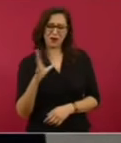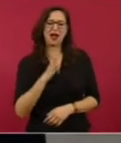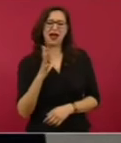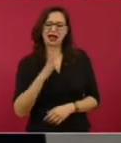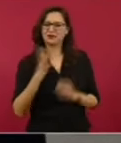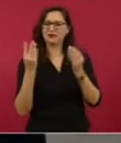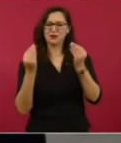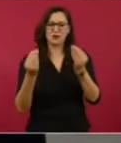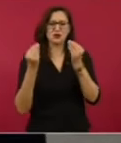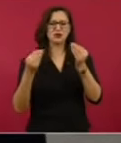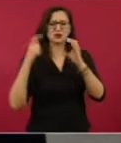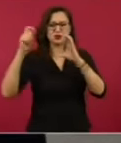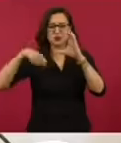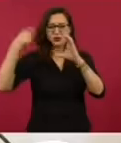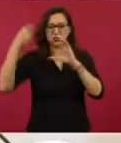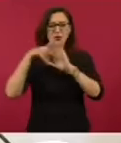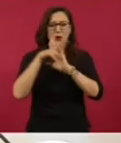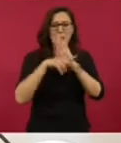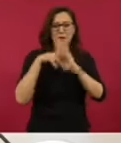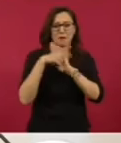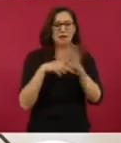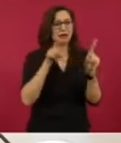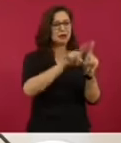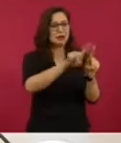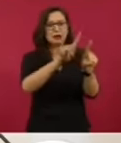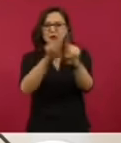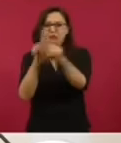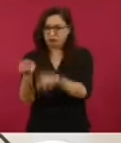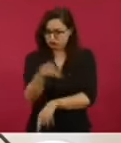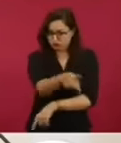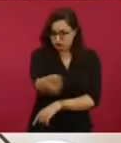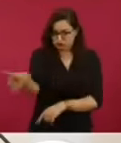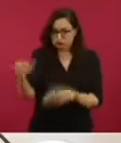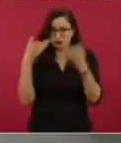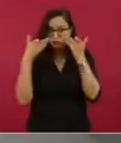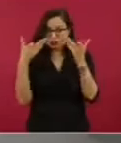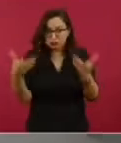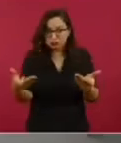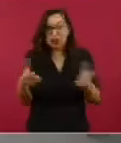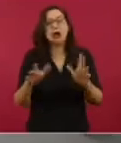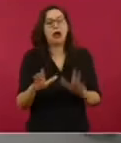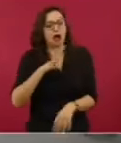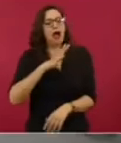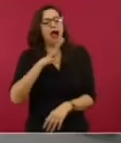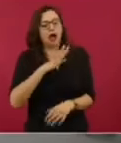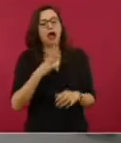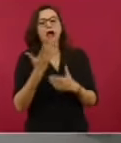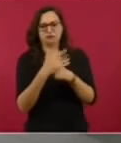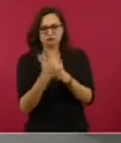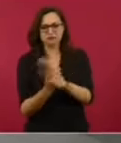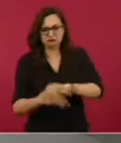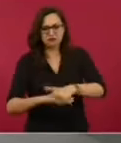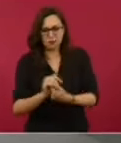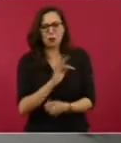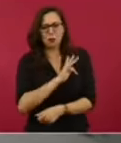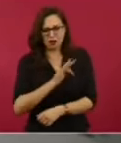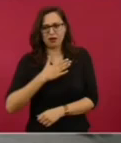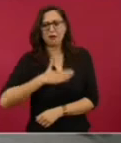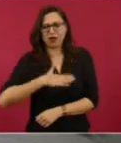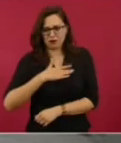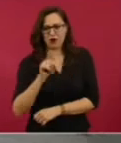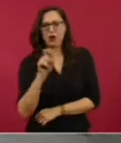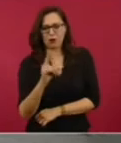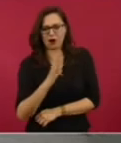y aquí me dicen, estoy viendo que me están diciendo que sí había agua en los baños. Y bueno, el ingreso de las tlayudas